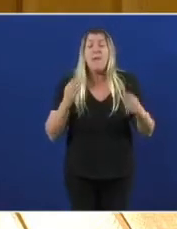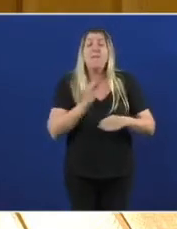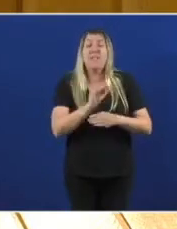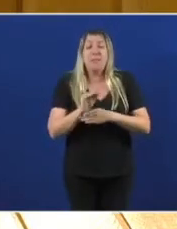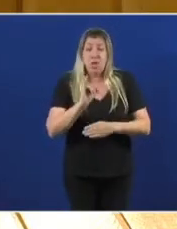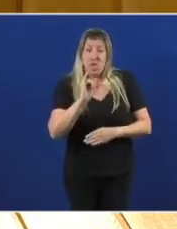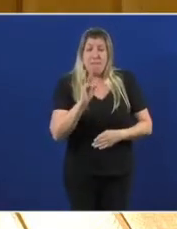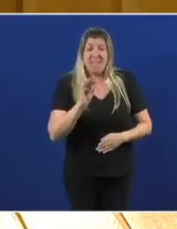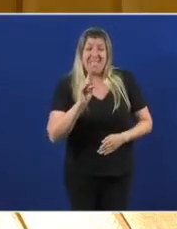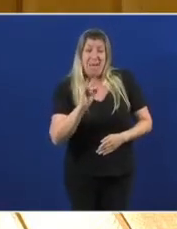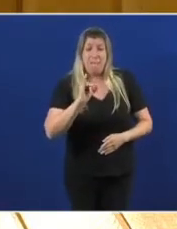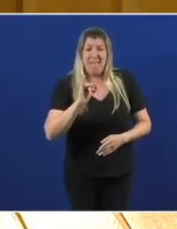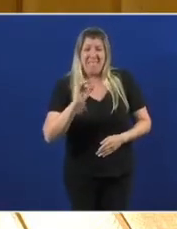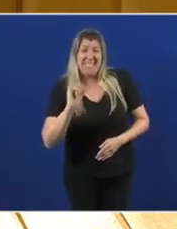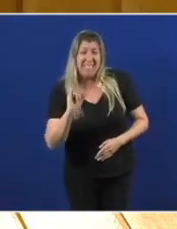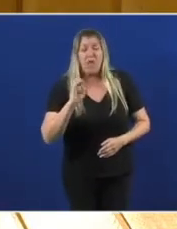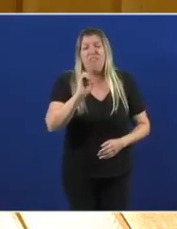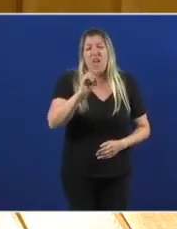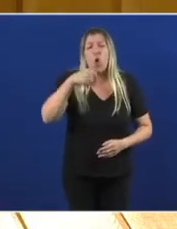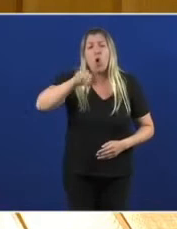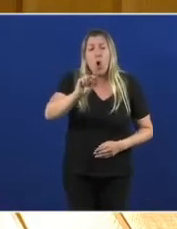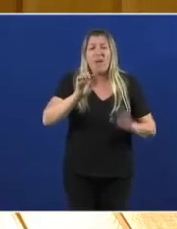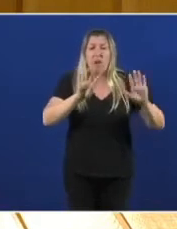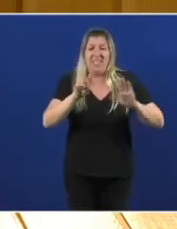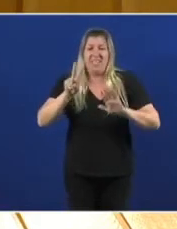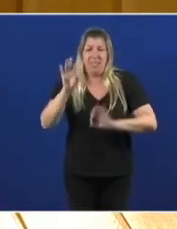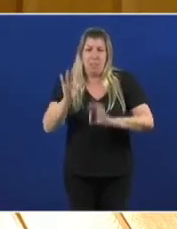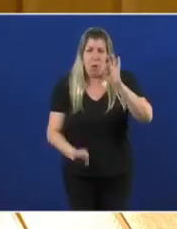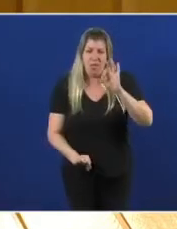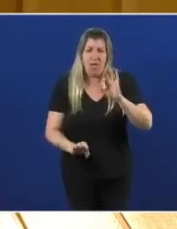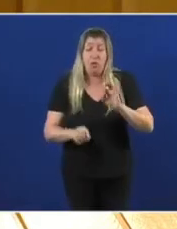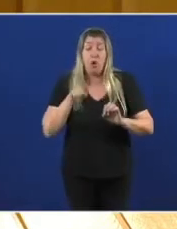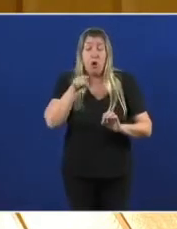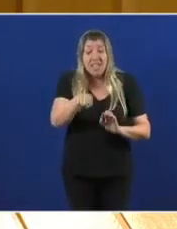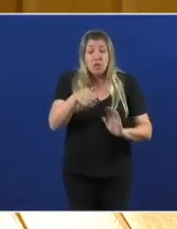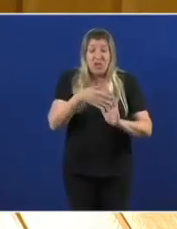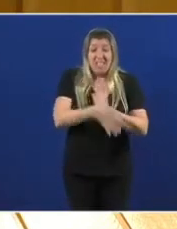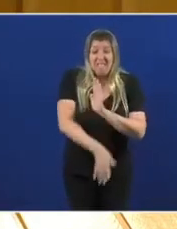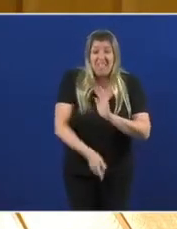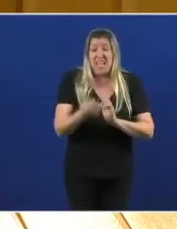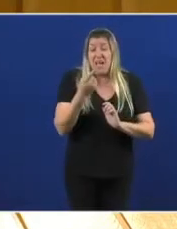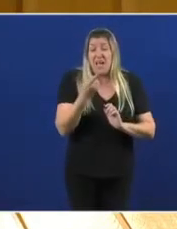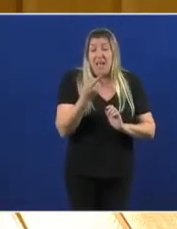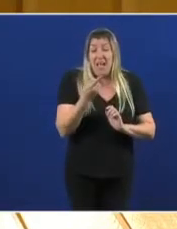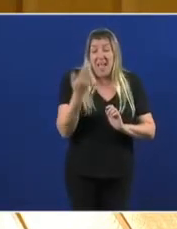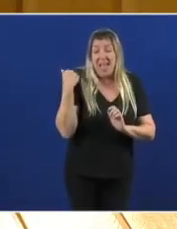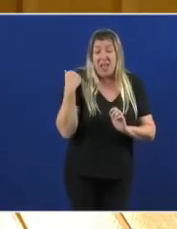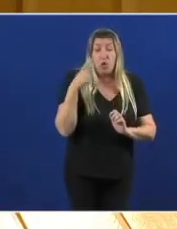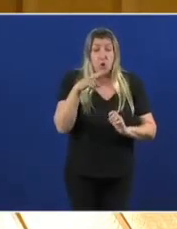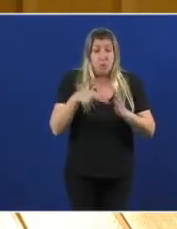Maisí foi dun 0,97%. Este é inferior ao que tiñamos no ano 2008,